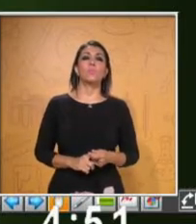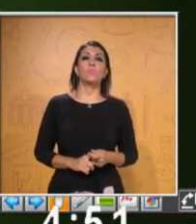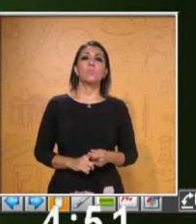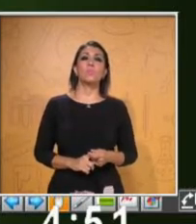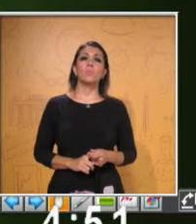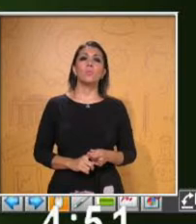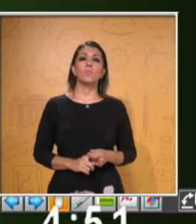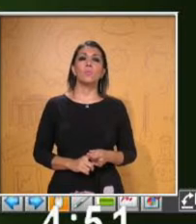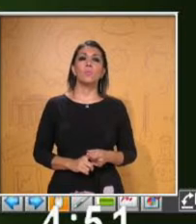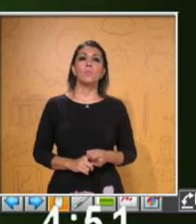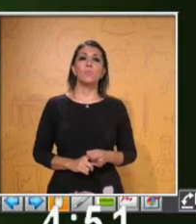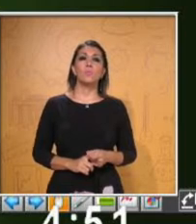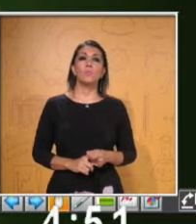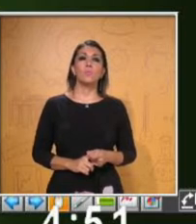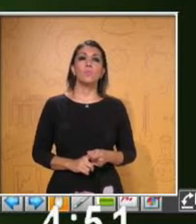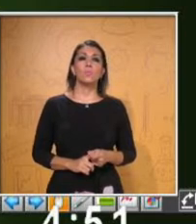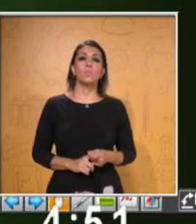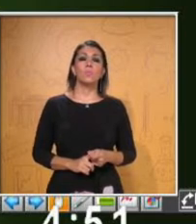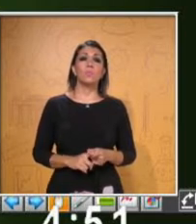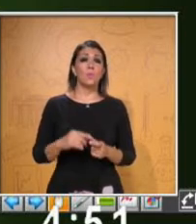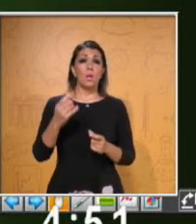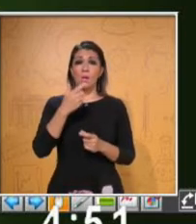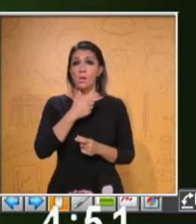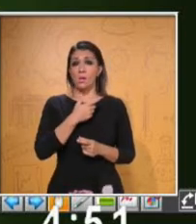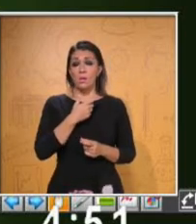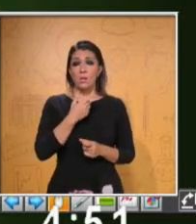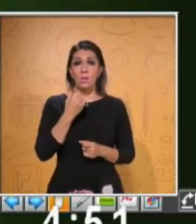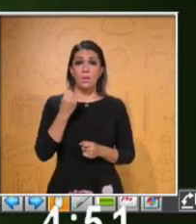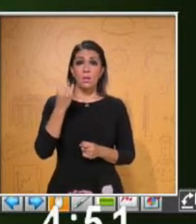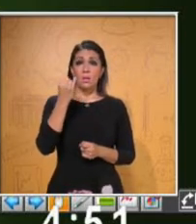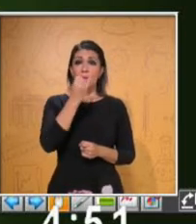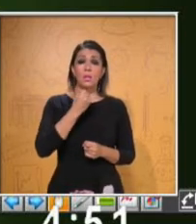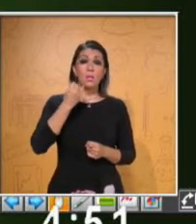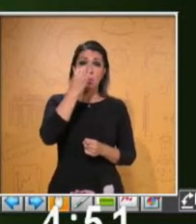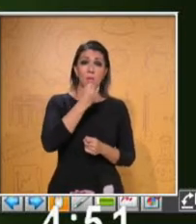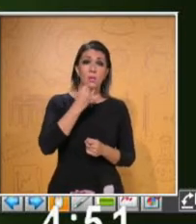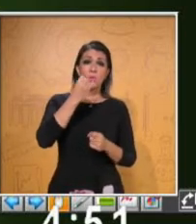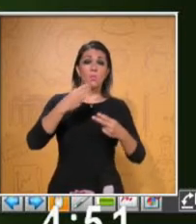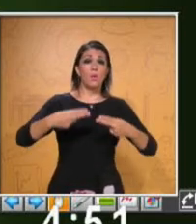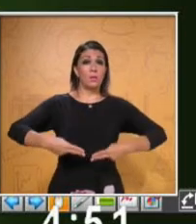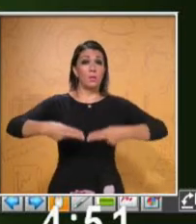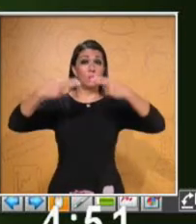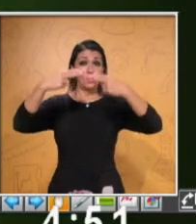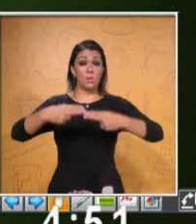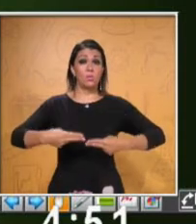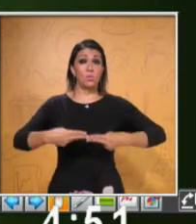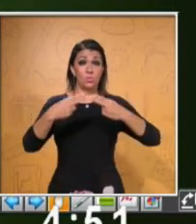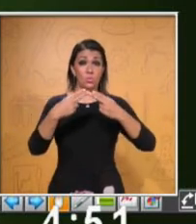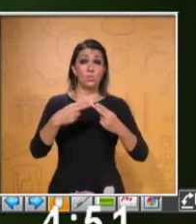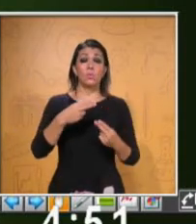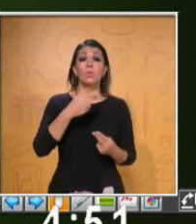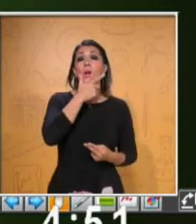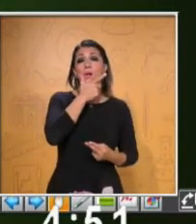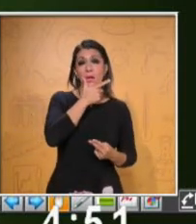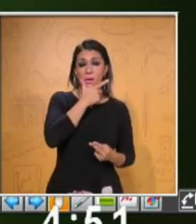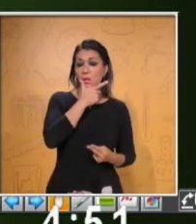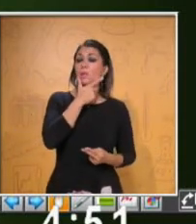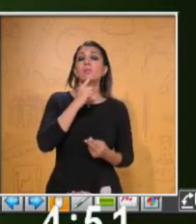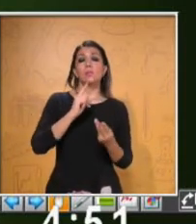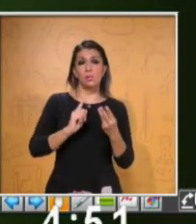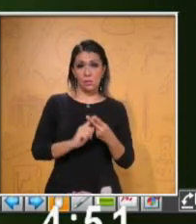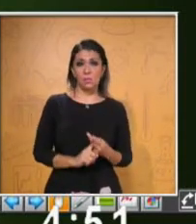the international language of business. Es el idioma internacional de los negocios. The right one is English, el inglés.